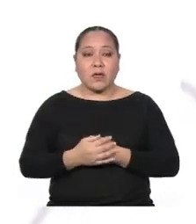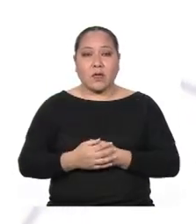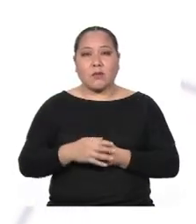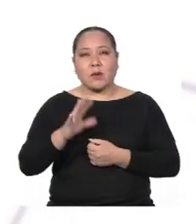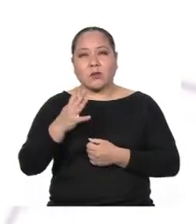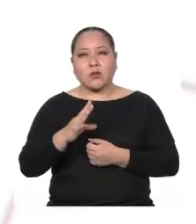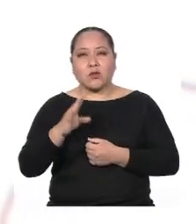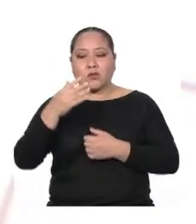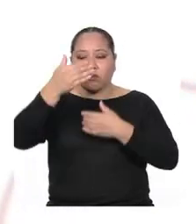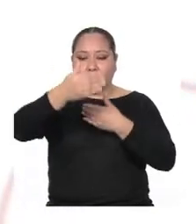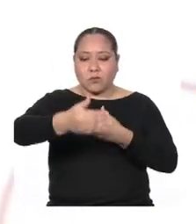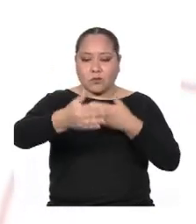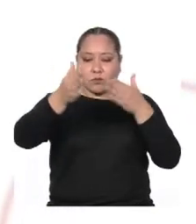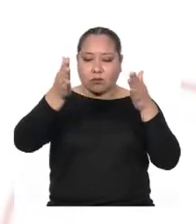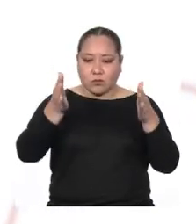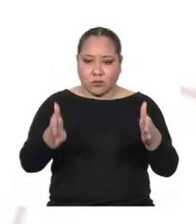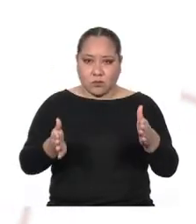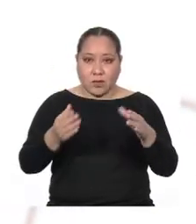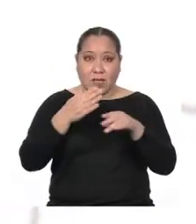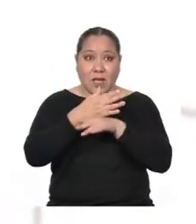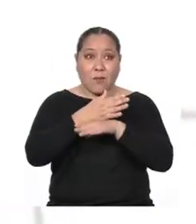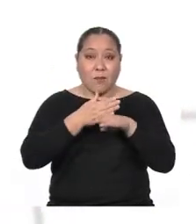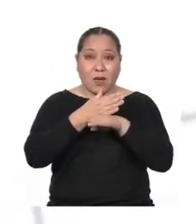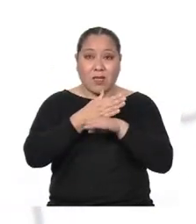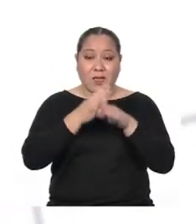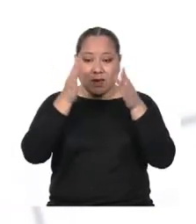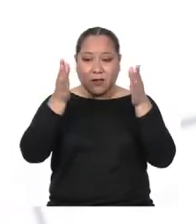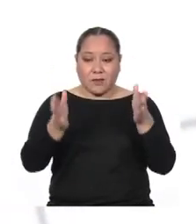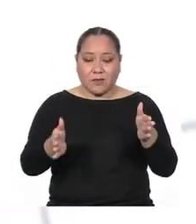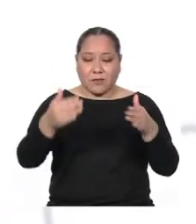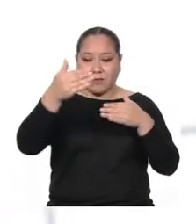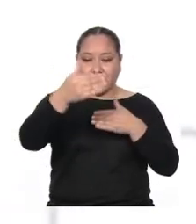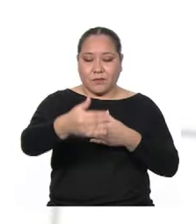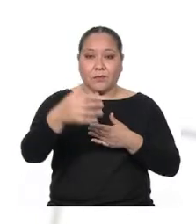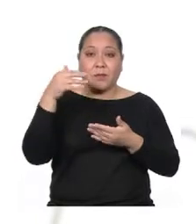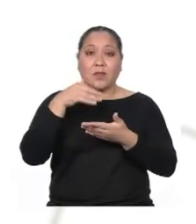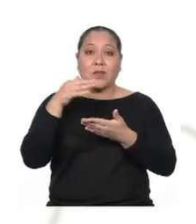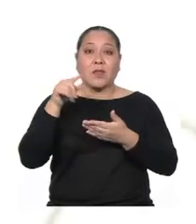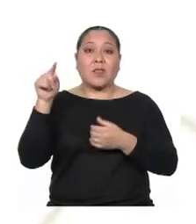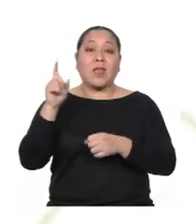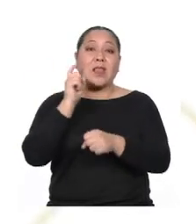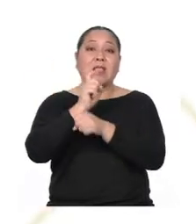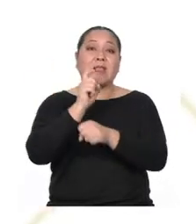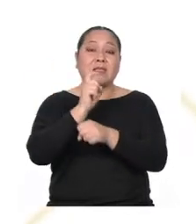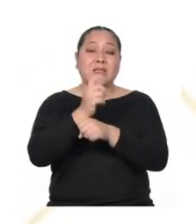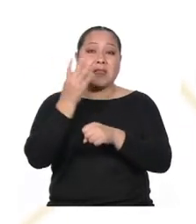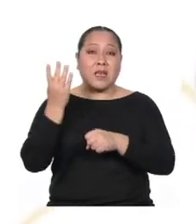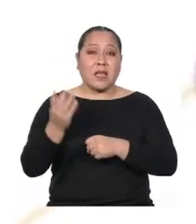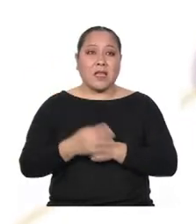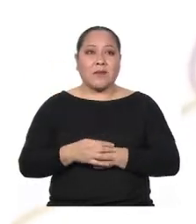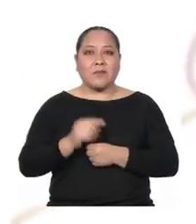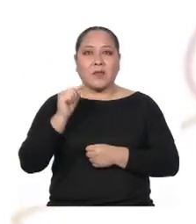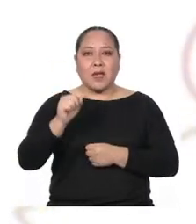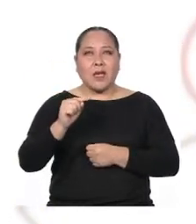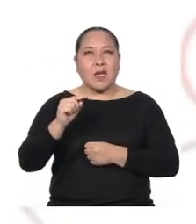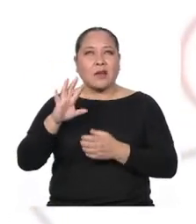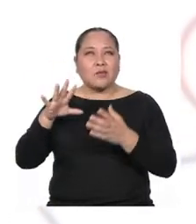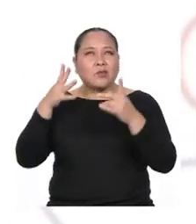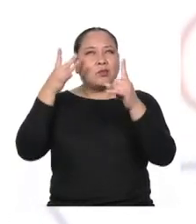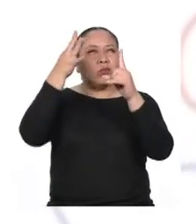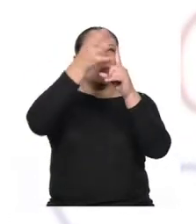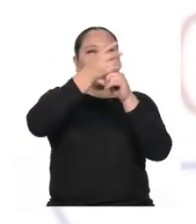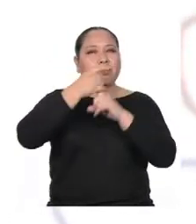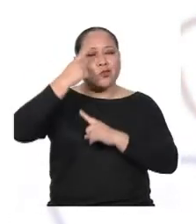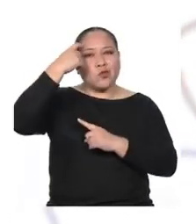las cuatro paredes de madera Que constituyen el aula donde da clase Hace realidad su sueño de